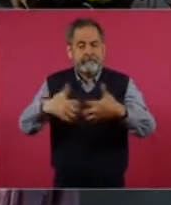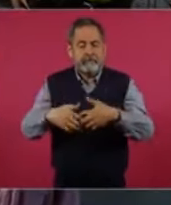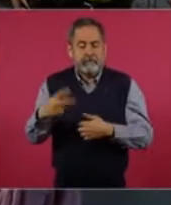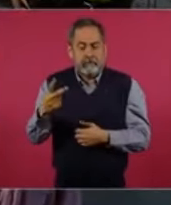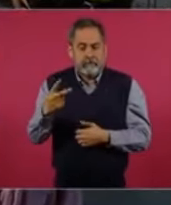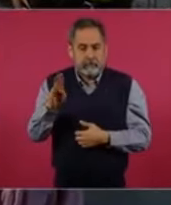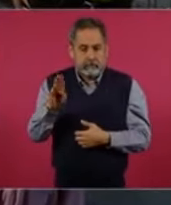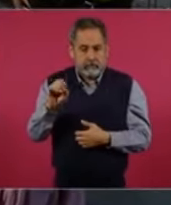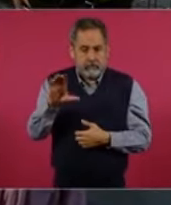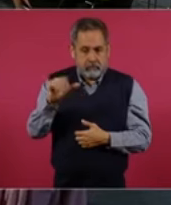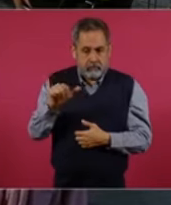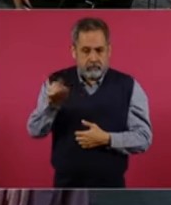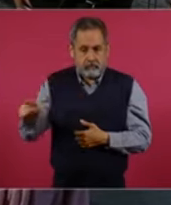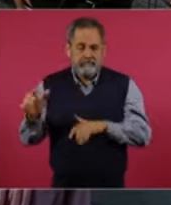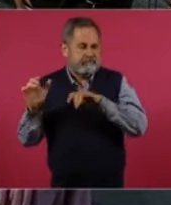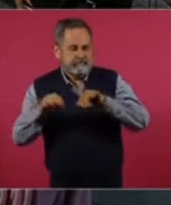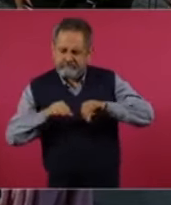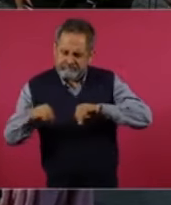Bocas.